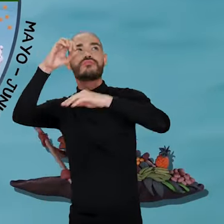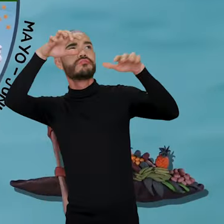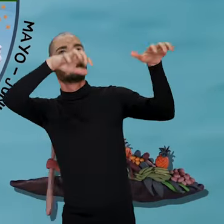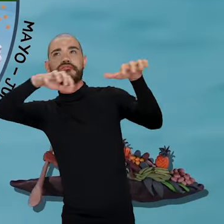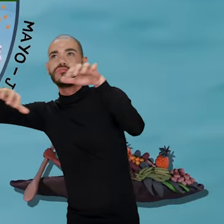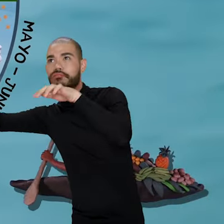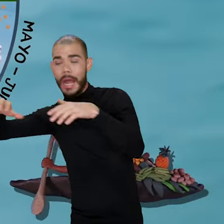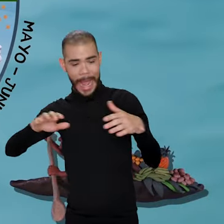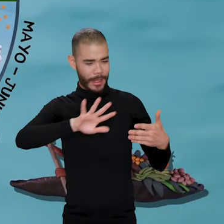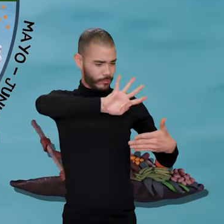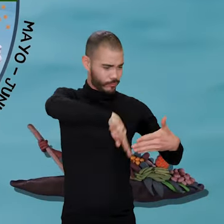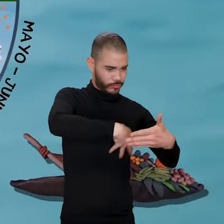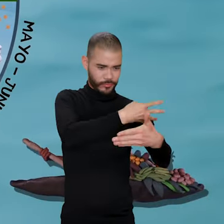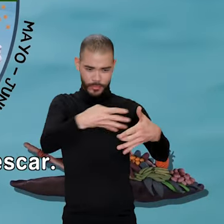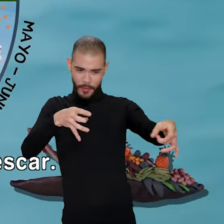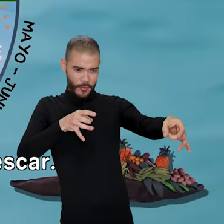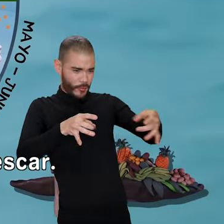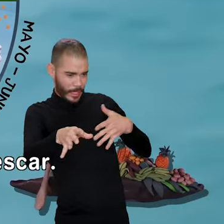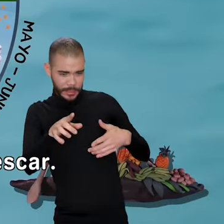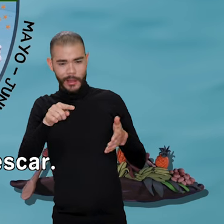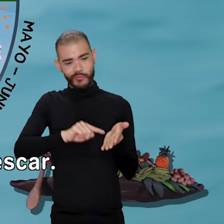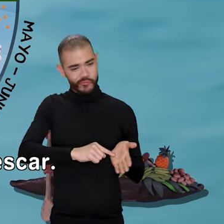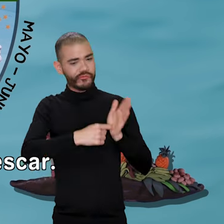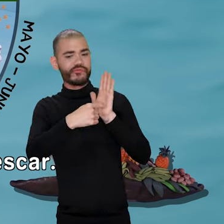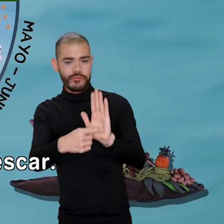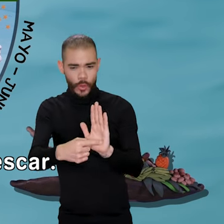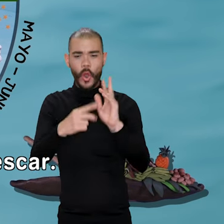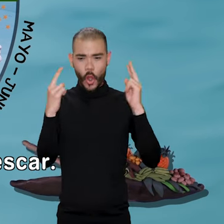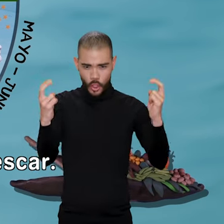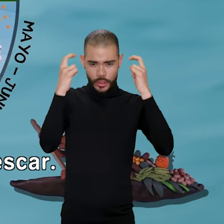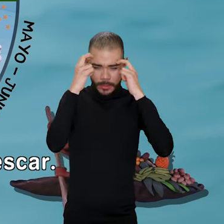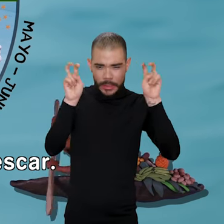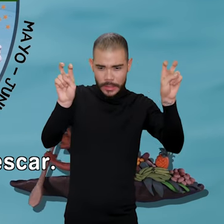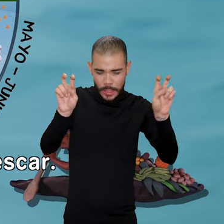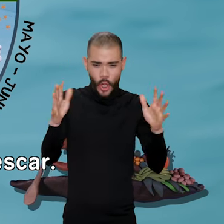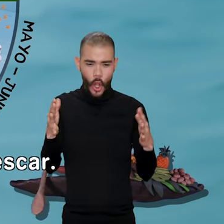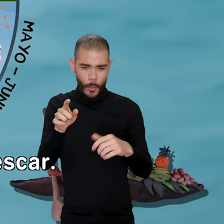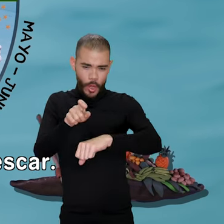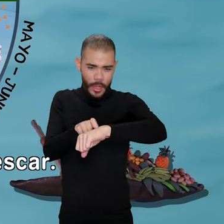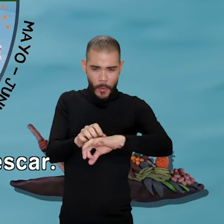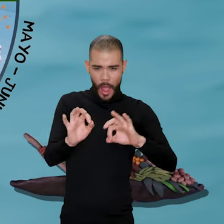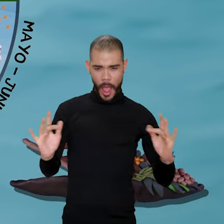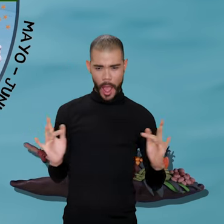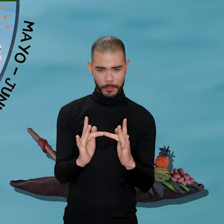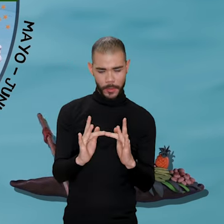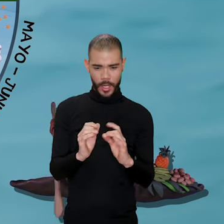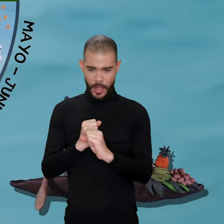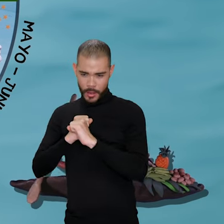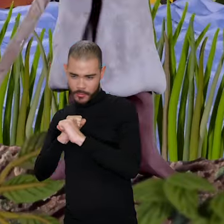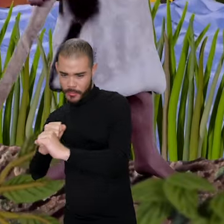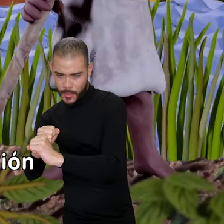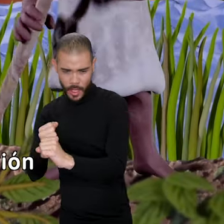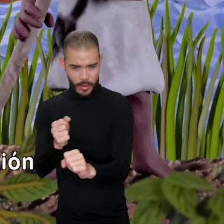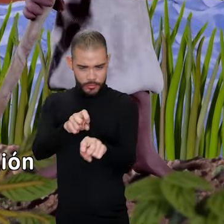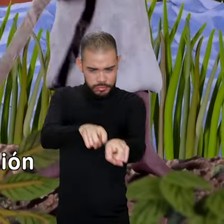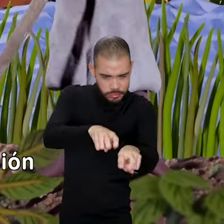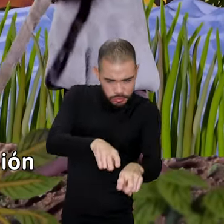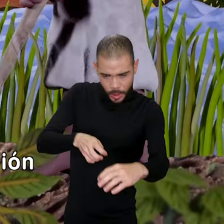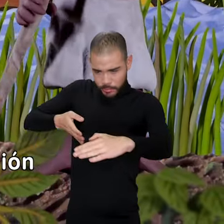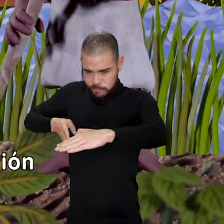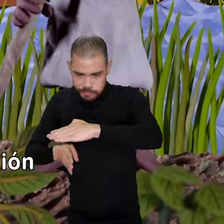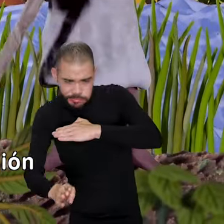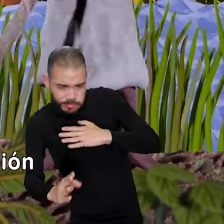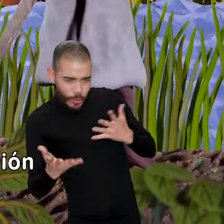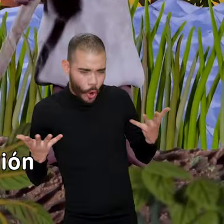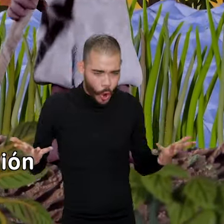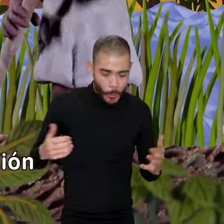Orinoquía saben el tiempo exacto para sembrar, cosechar, cazar y pescar. Desde época